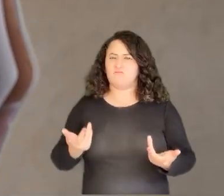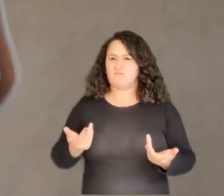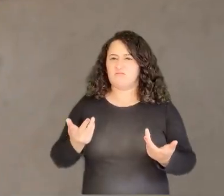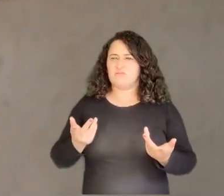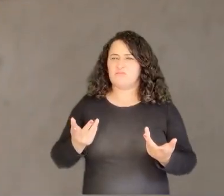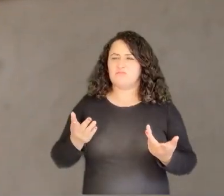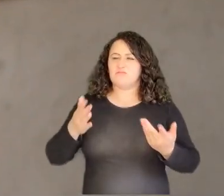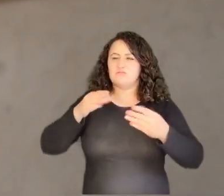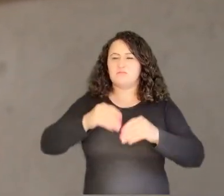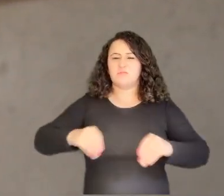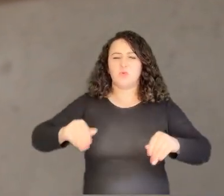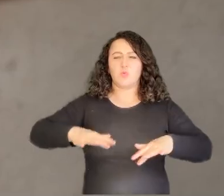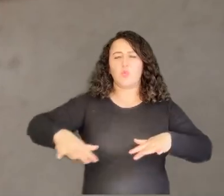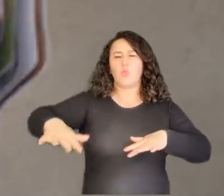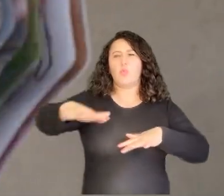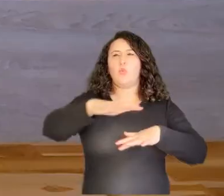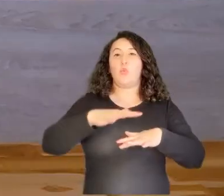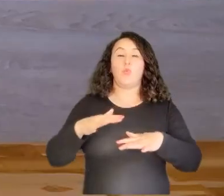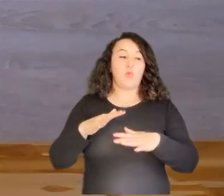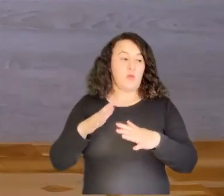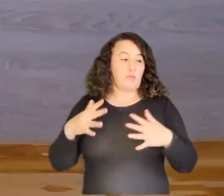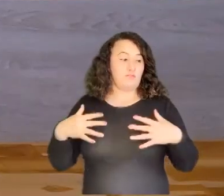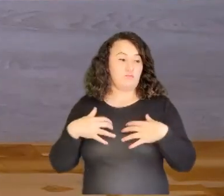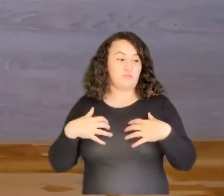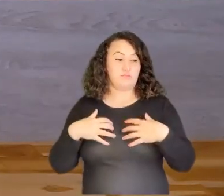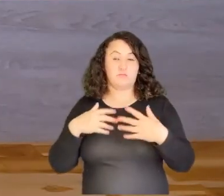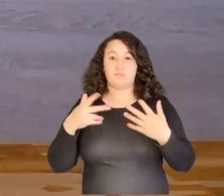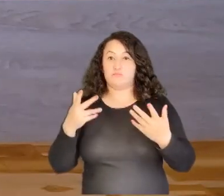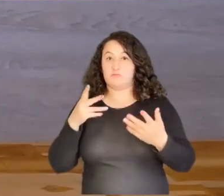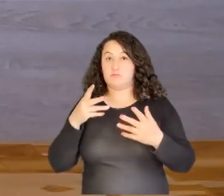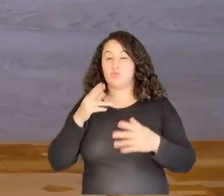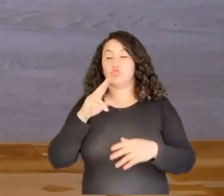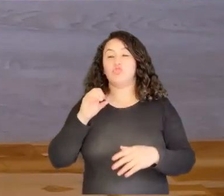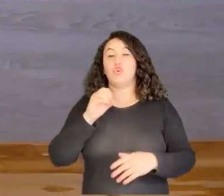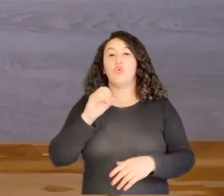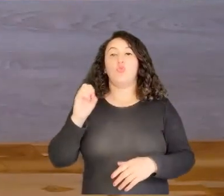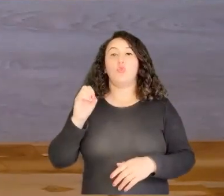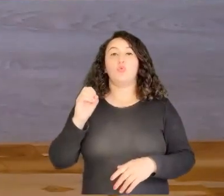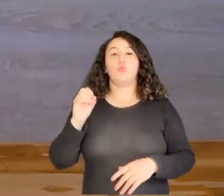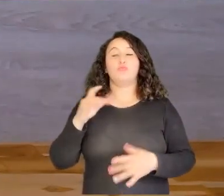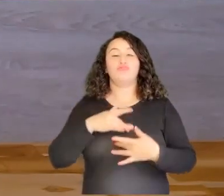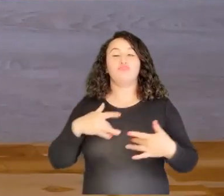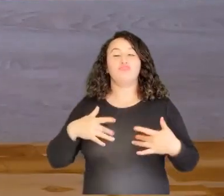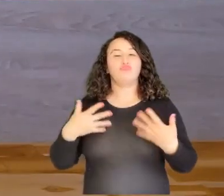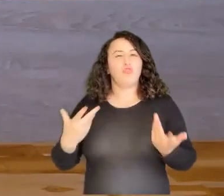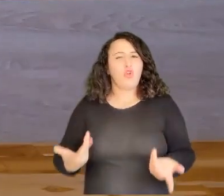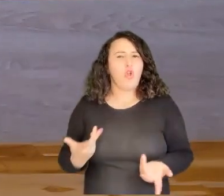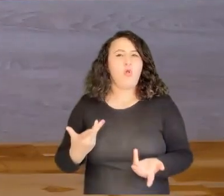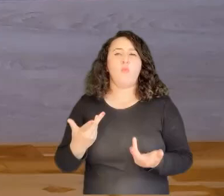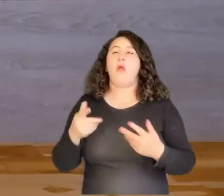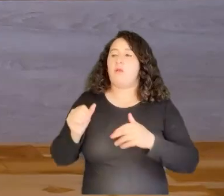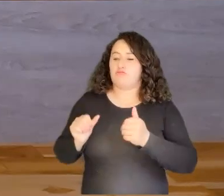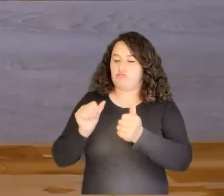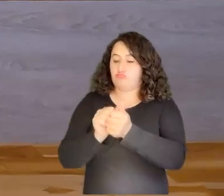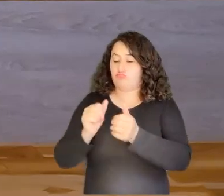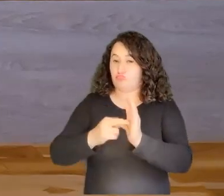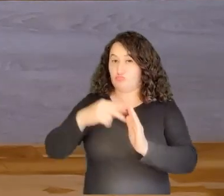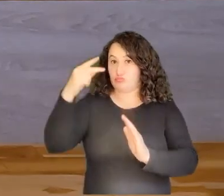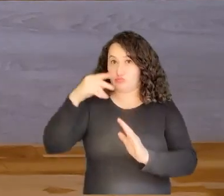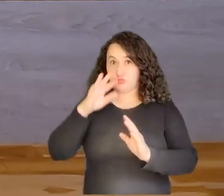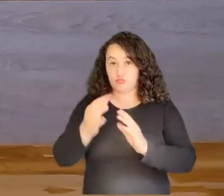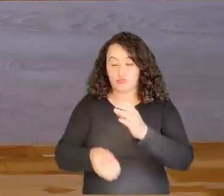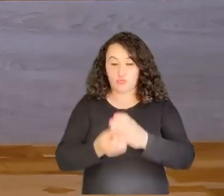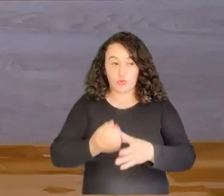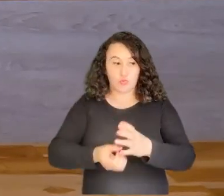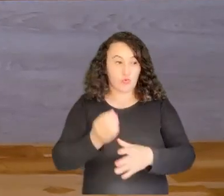Extensión sodosanitaria. El ICA, desde la estrategia de extensión sodosanitaria, quiere hacer un acompañamiento técnico a los productores,